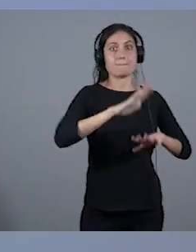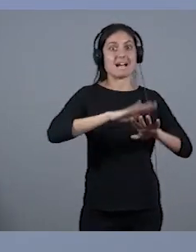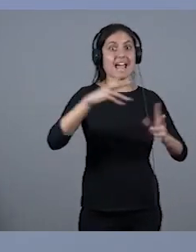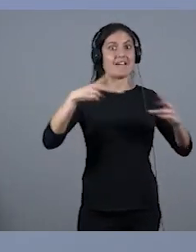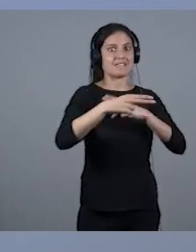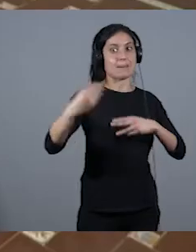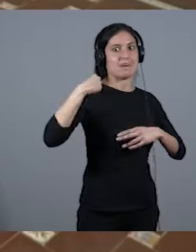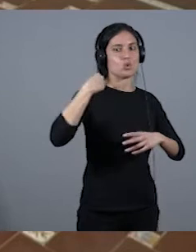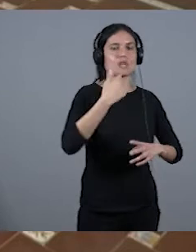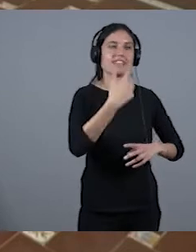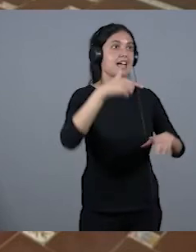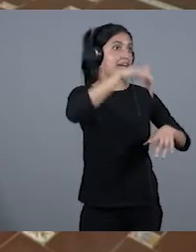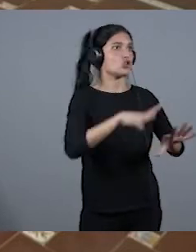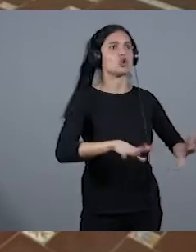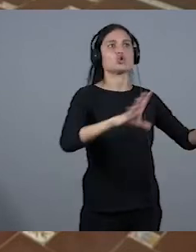izquierdo Rodríguez, buenas noches.